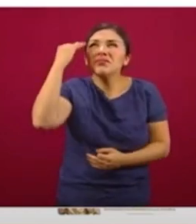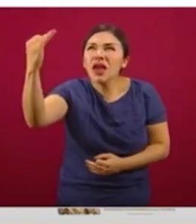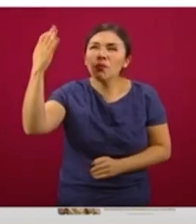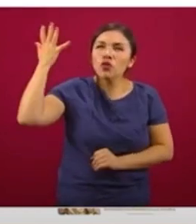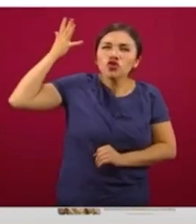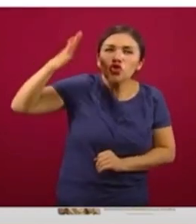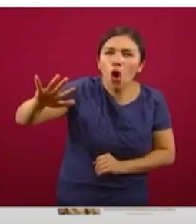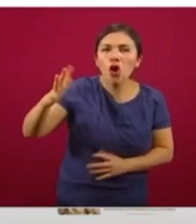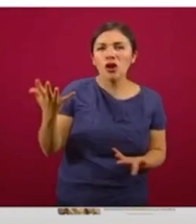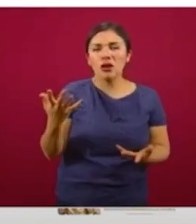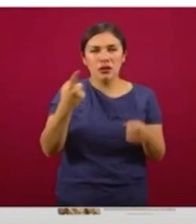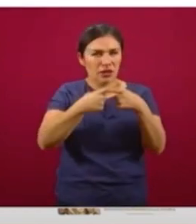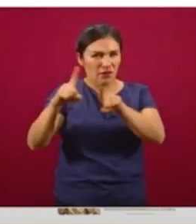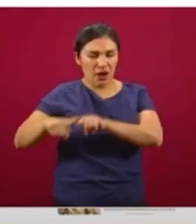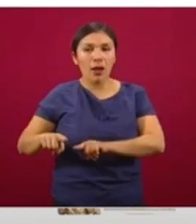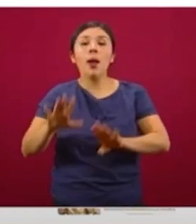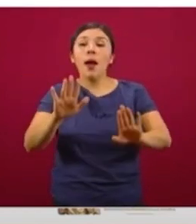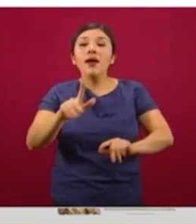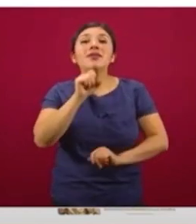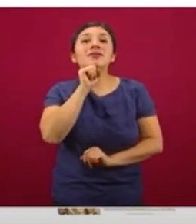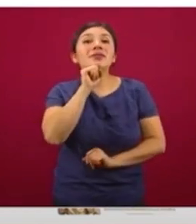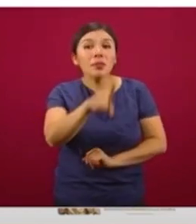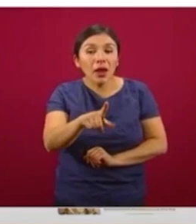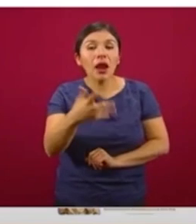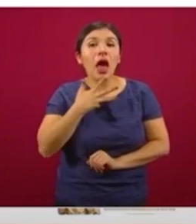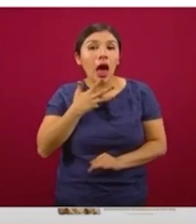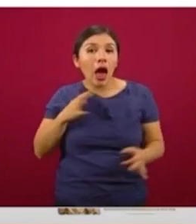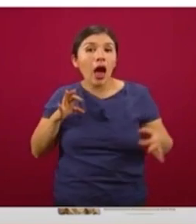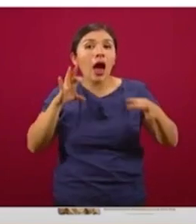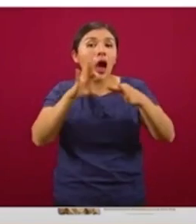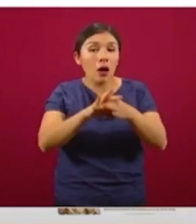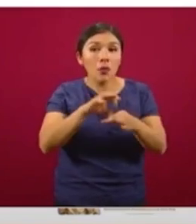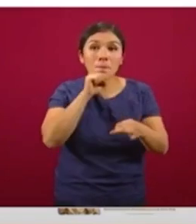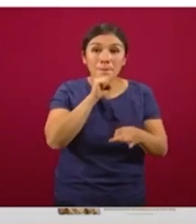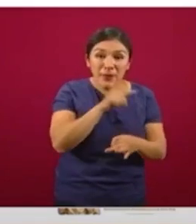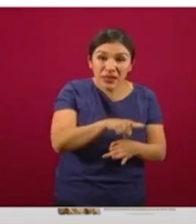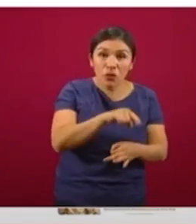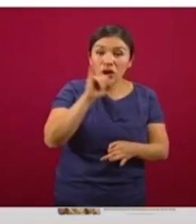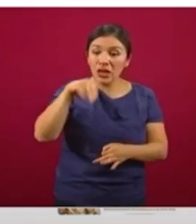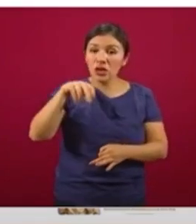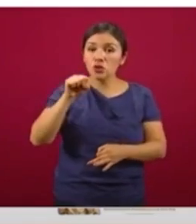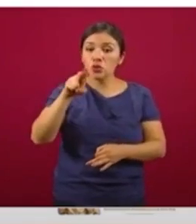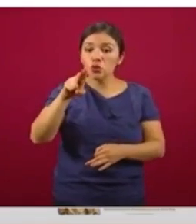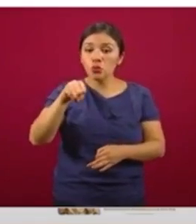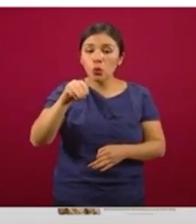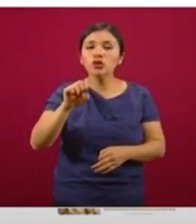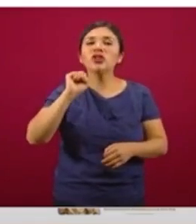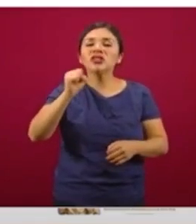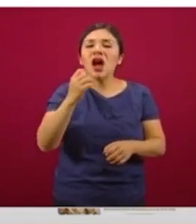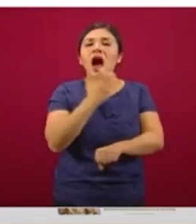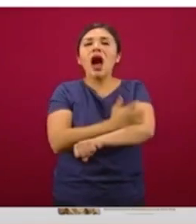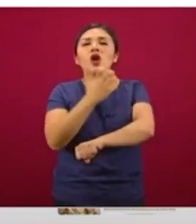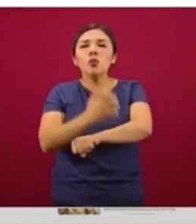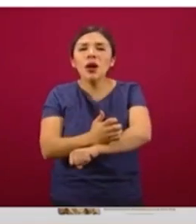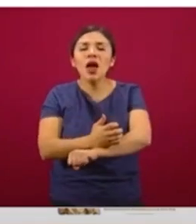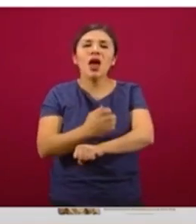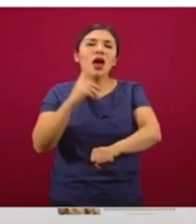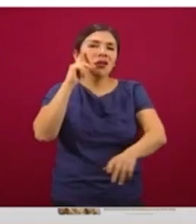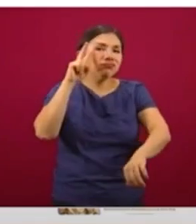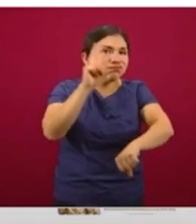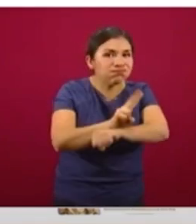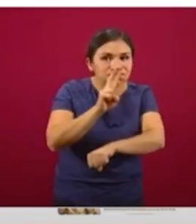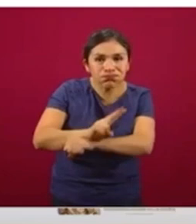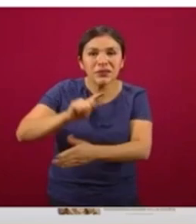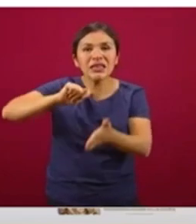pero también están asociados en los insumos el acompañamiento técnico, la asistencia, las semillas